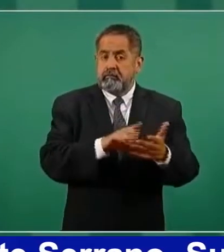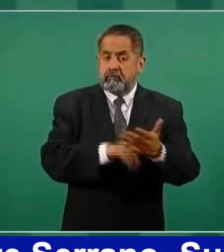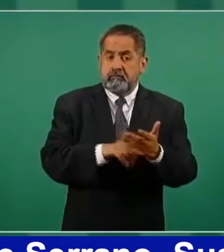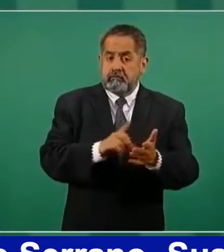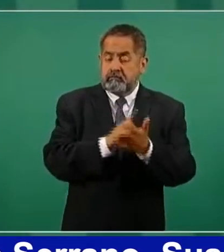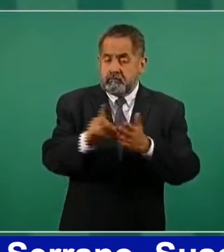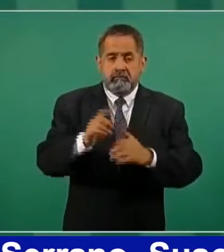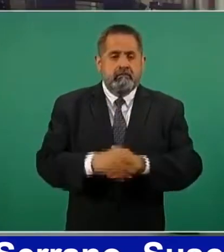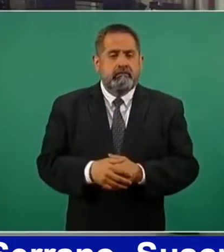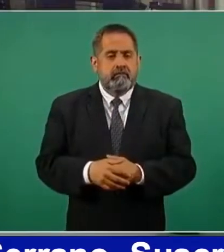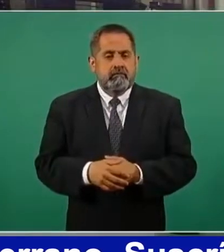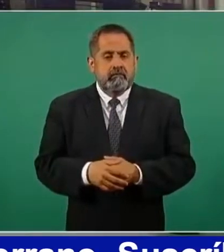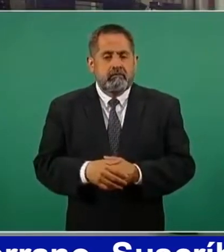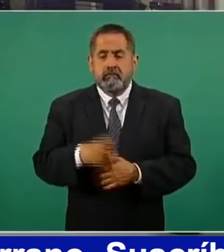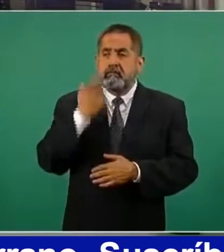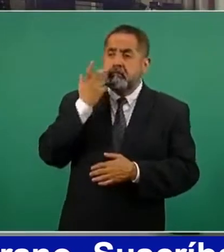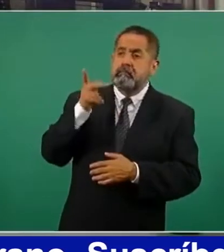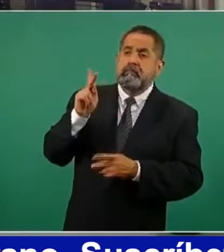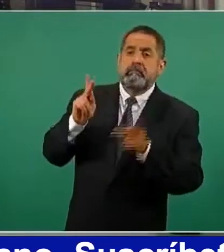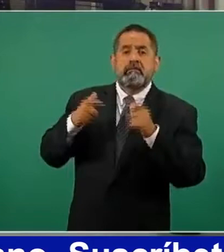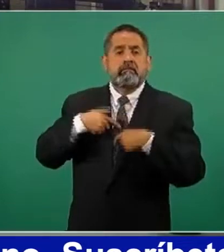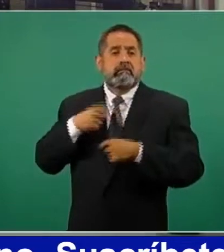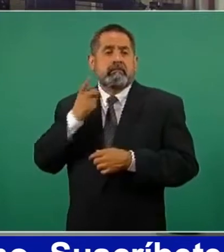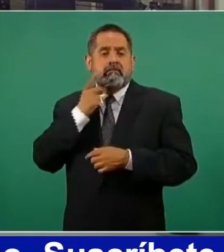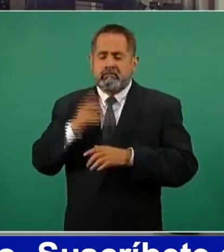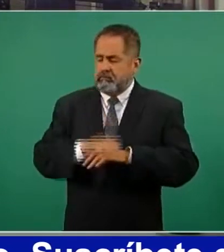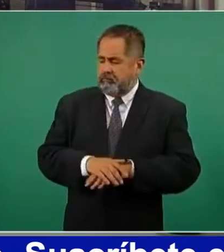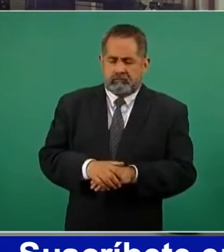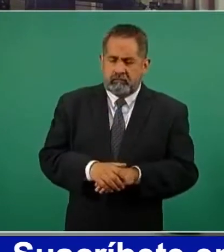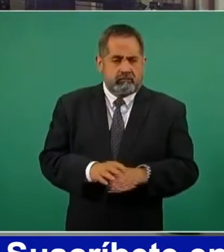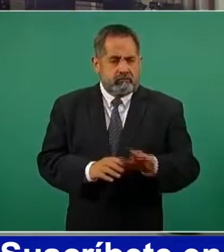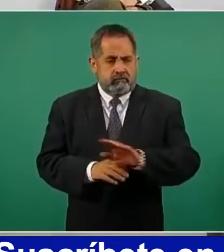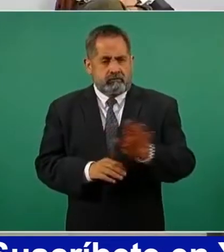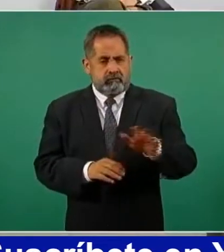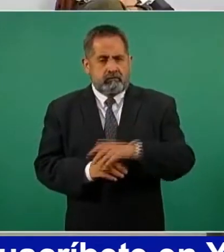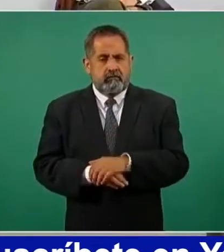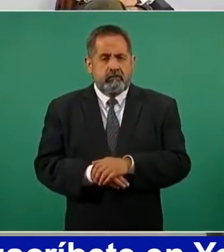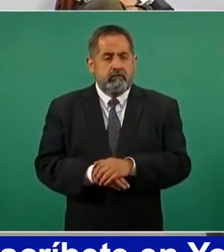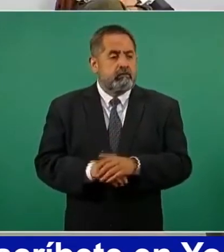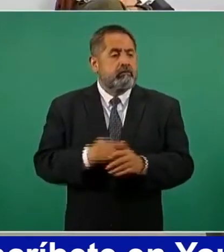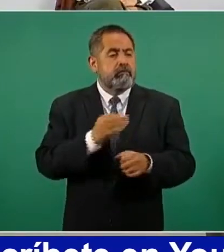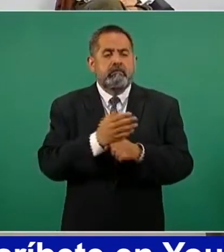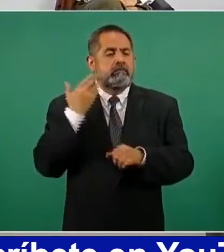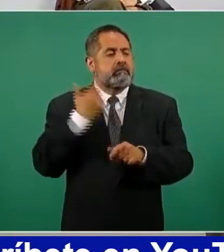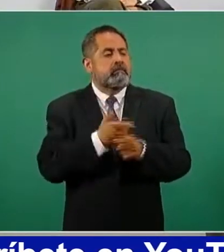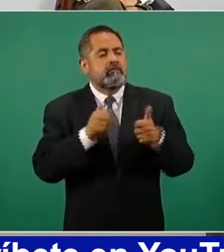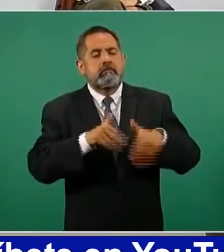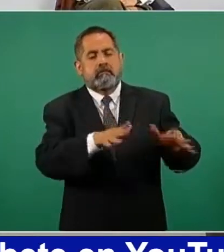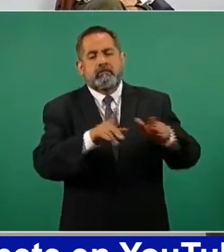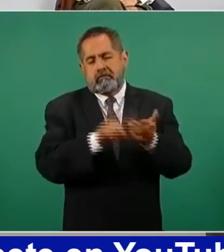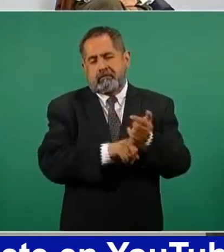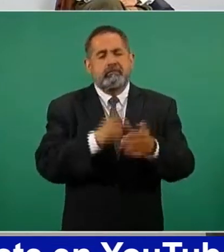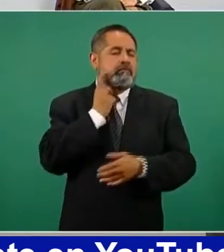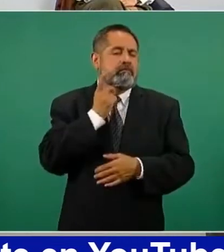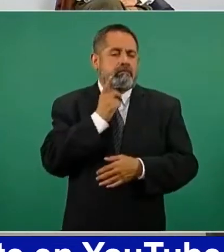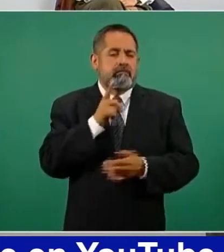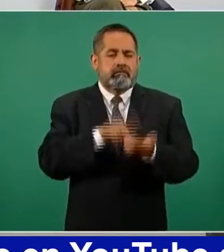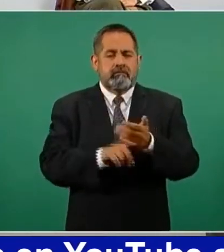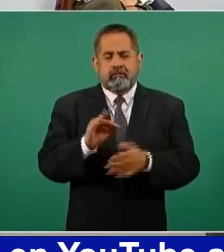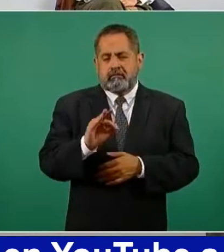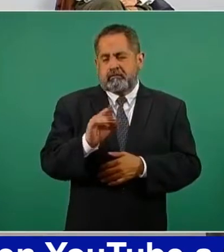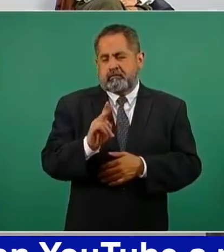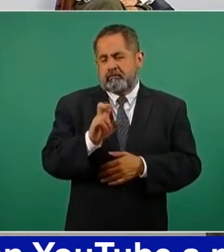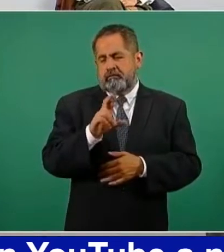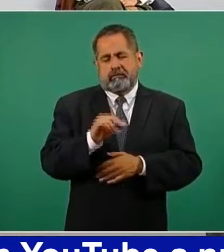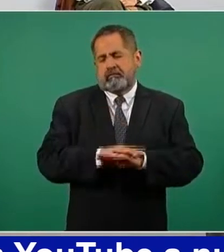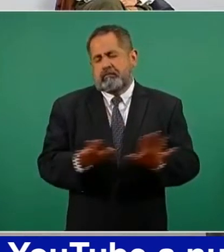O sea, que no se escude en el fuero para no ser… No. Porque ya de entrada lo dejaron en libertad porque tiene fuero como diputado. Sí, pero